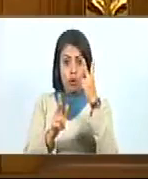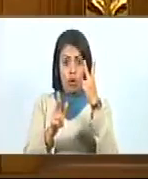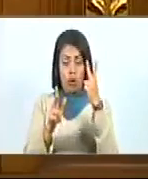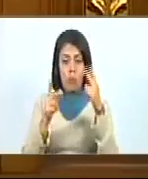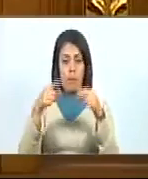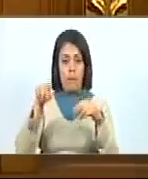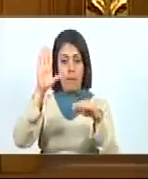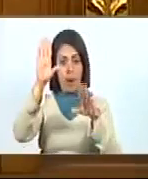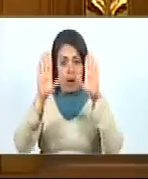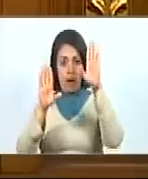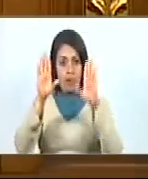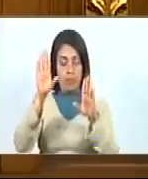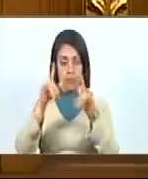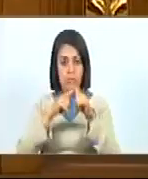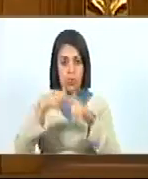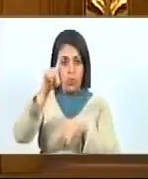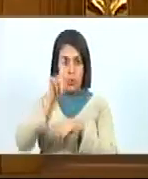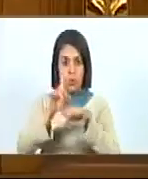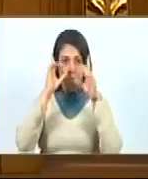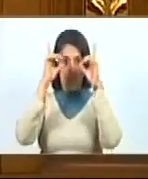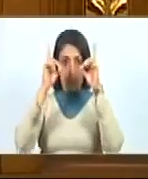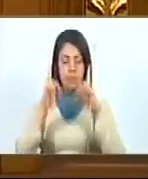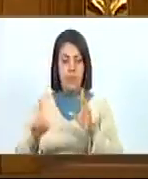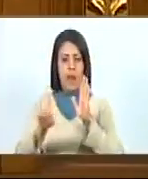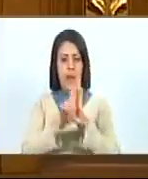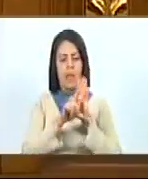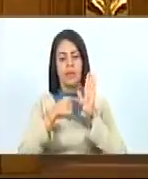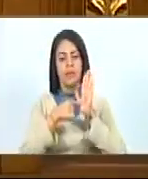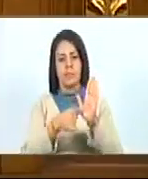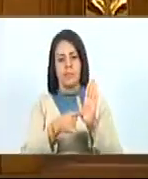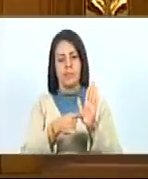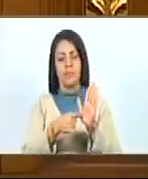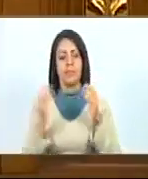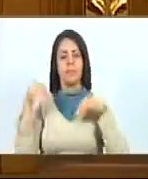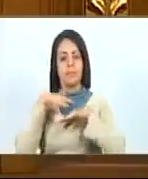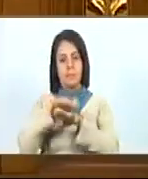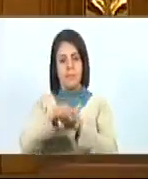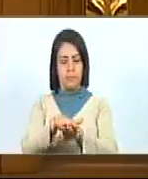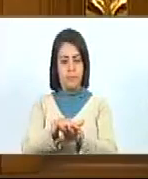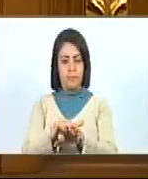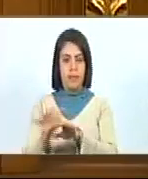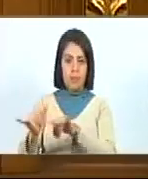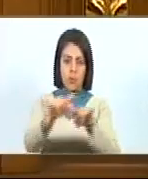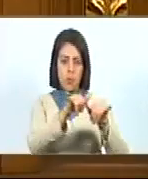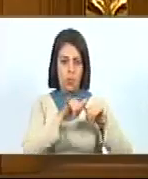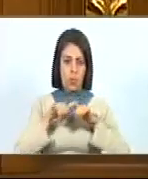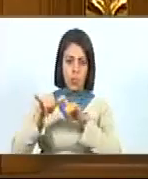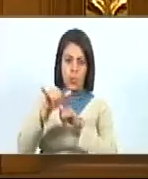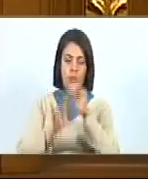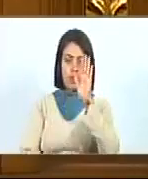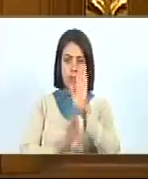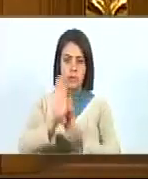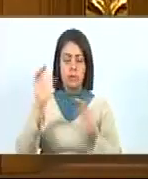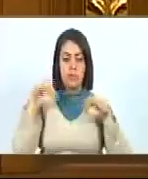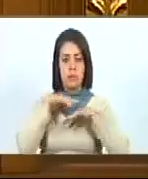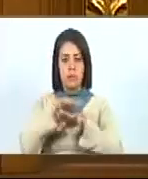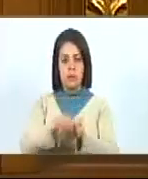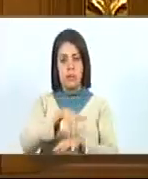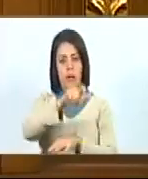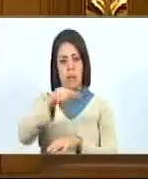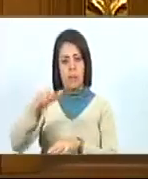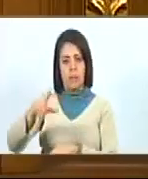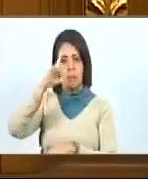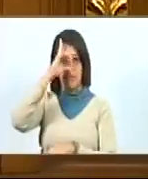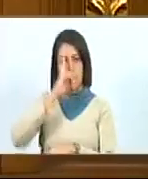unanimidad, son hijas de la ley orgánica para la integración, igualdad y desarrollo integral de las